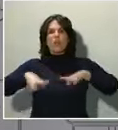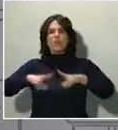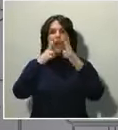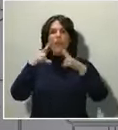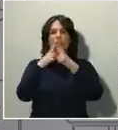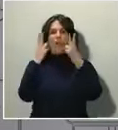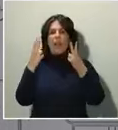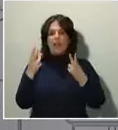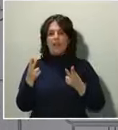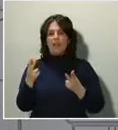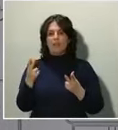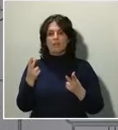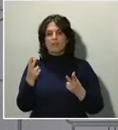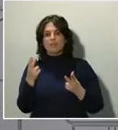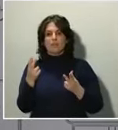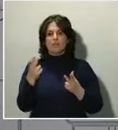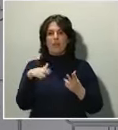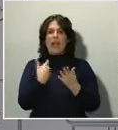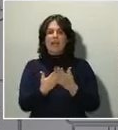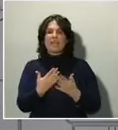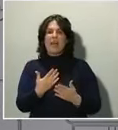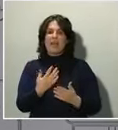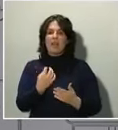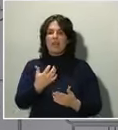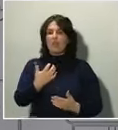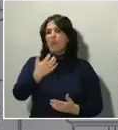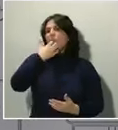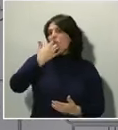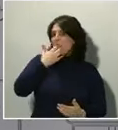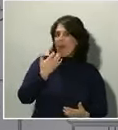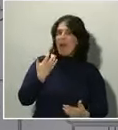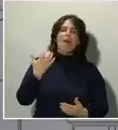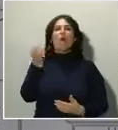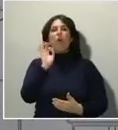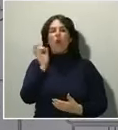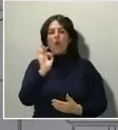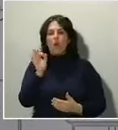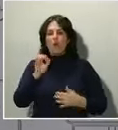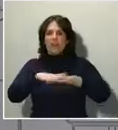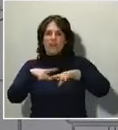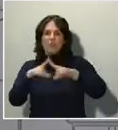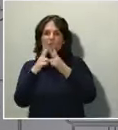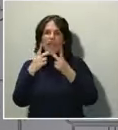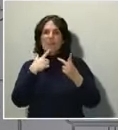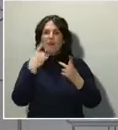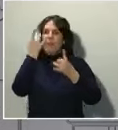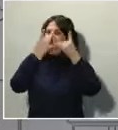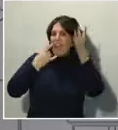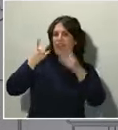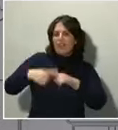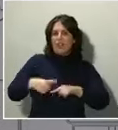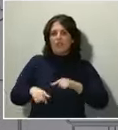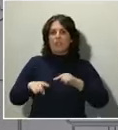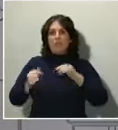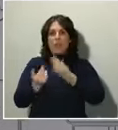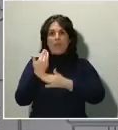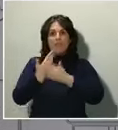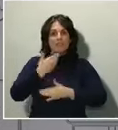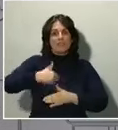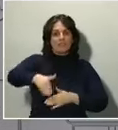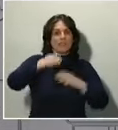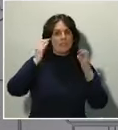incluso de broma en algunas de las redes sociales, pero los días van a pasar y van a llegar momentos muy duros, muy difíciles.